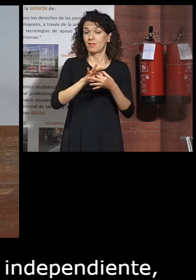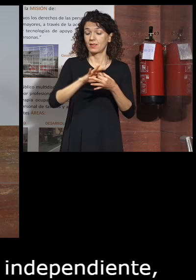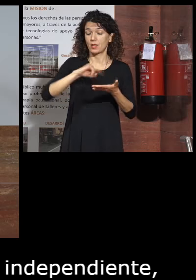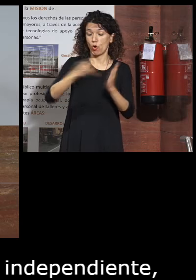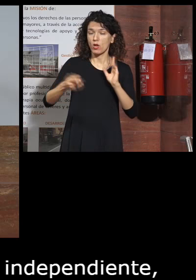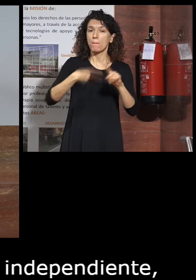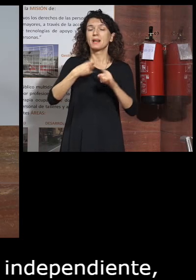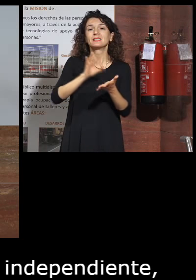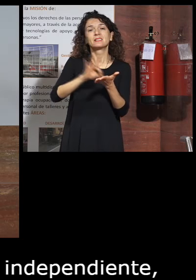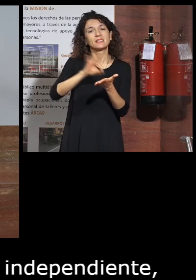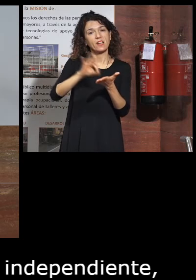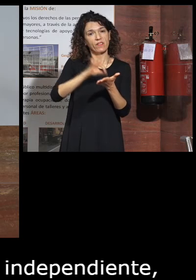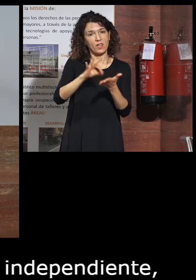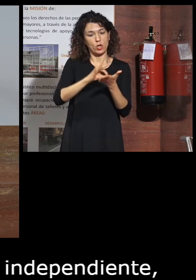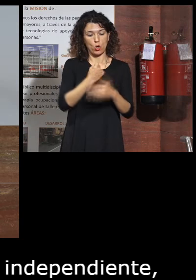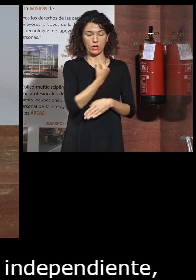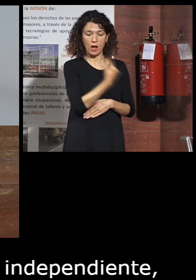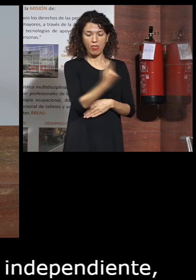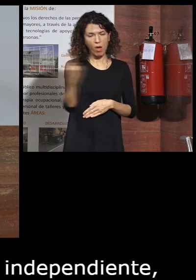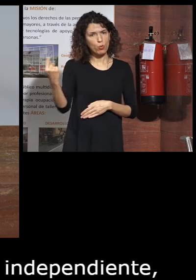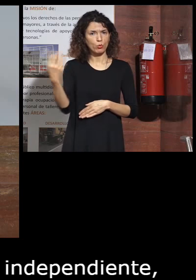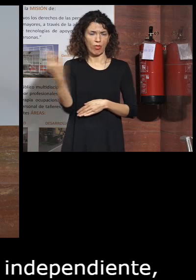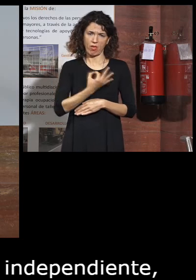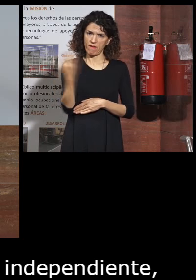servicios que cada en el mundo.